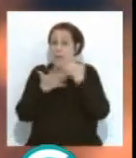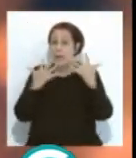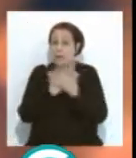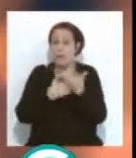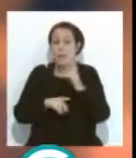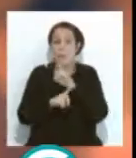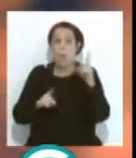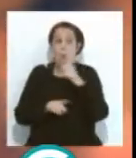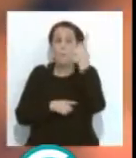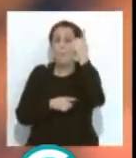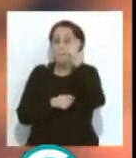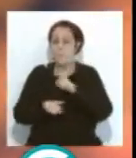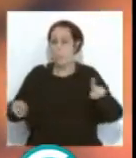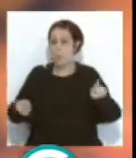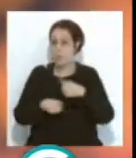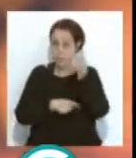poner a un músico